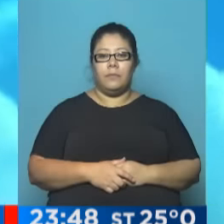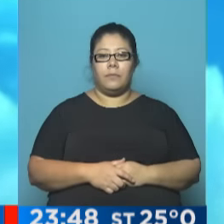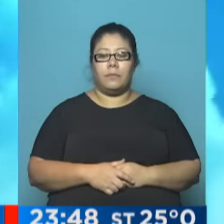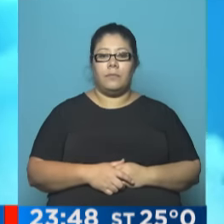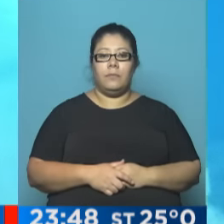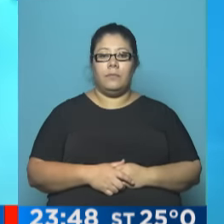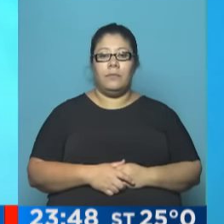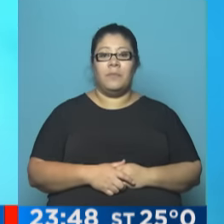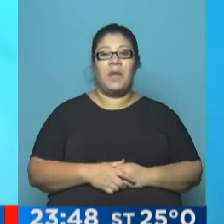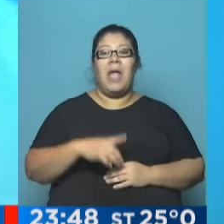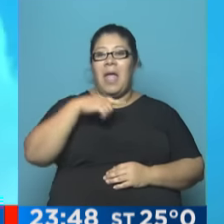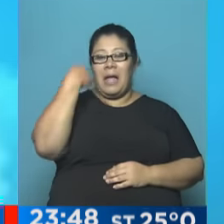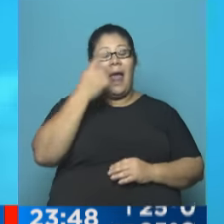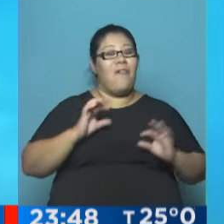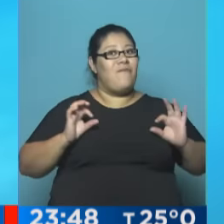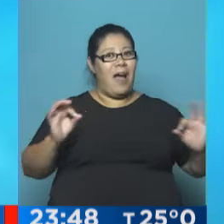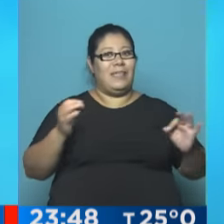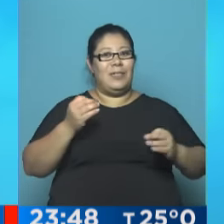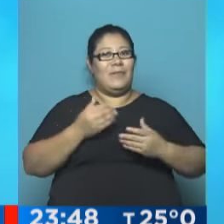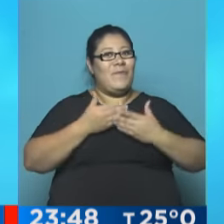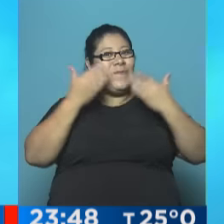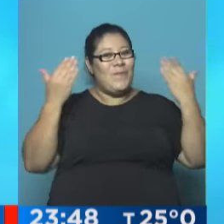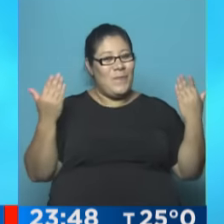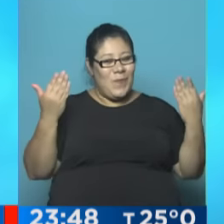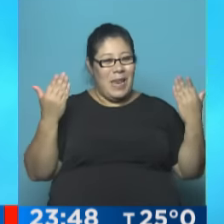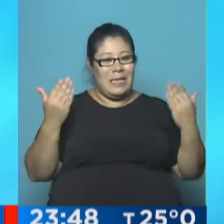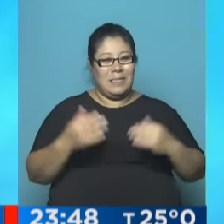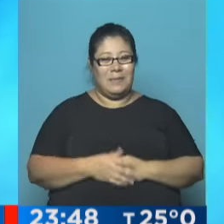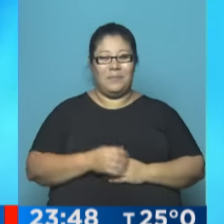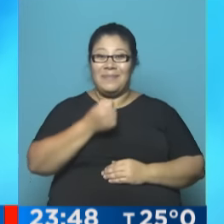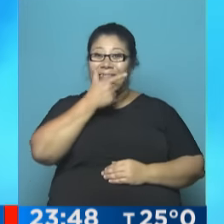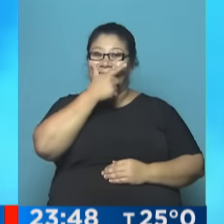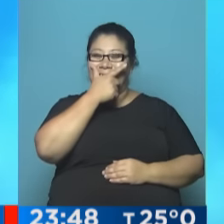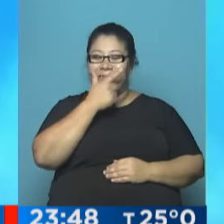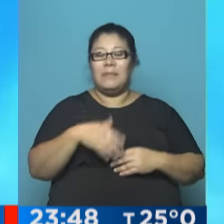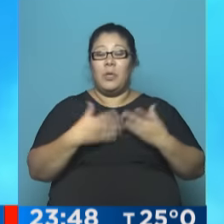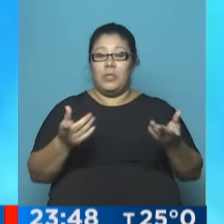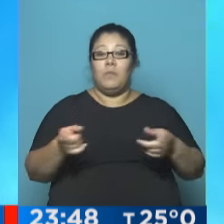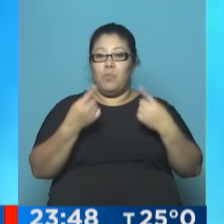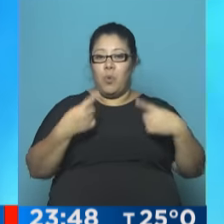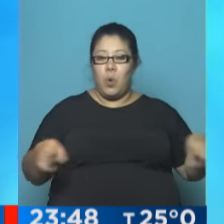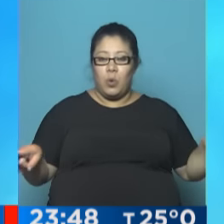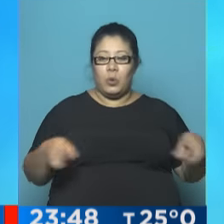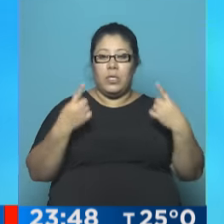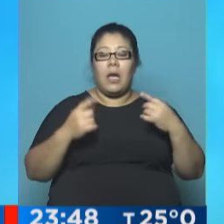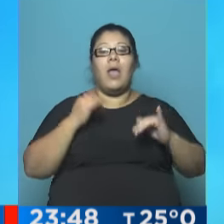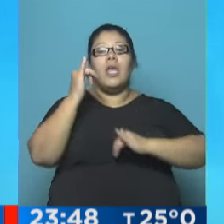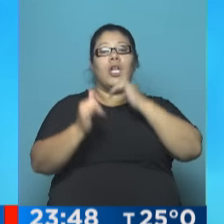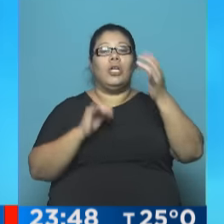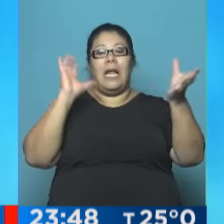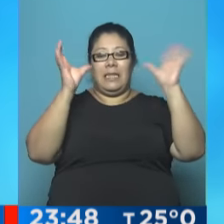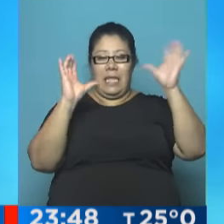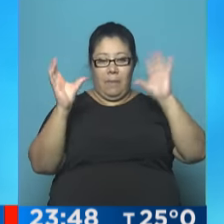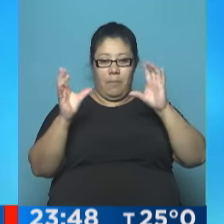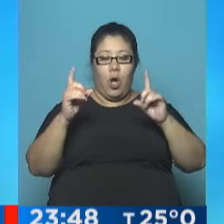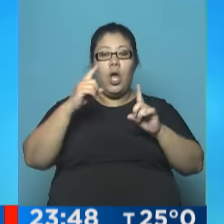Y se le nota la cara de vacaciones, sonrisa de oreja a oreja. Un poco de ya para repasar el estado del tiempo, 22 la mínima,